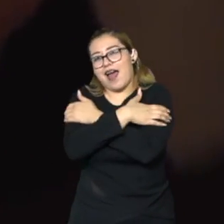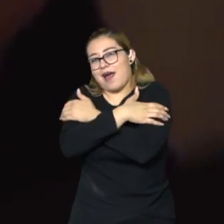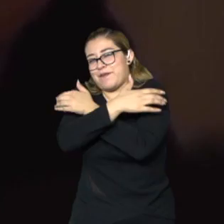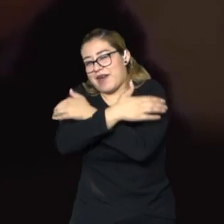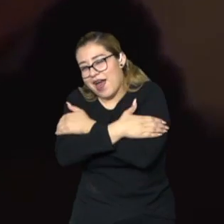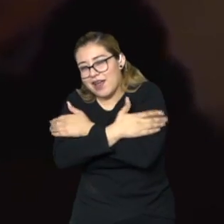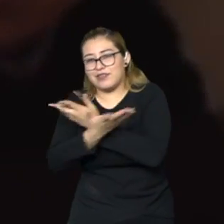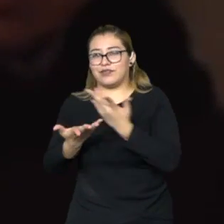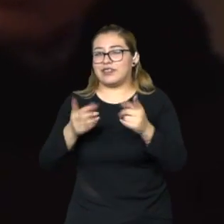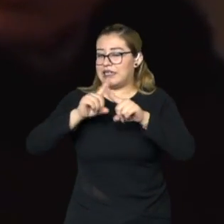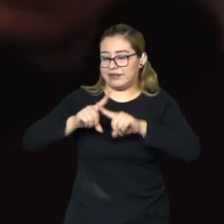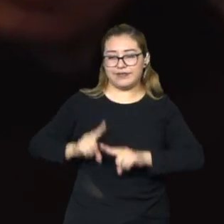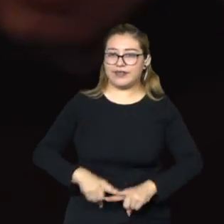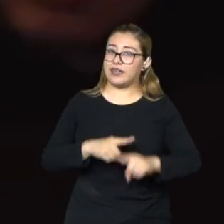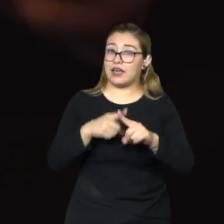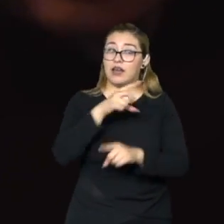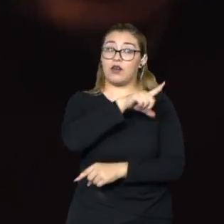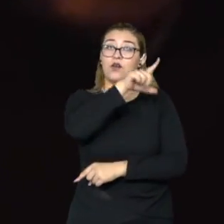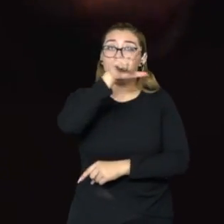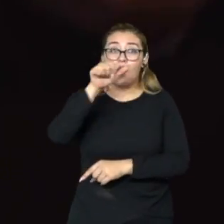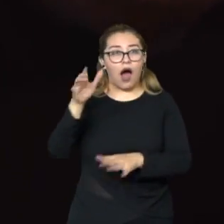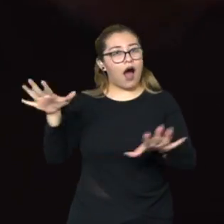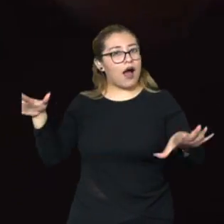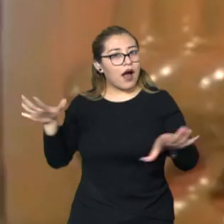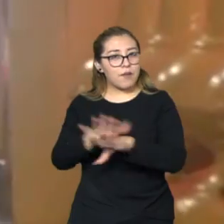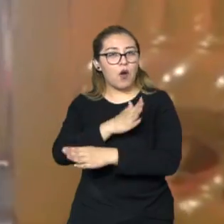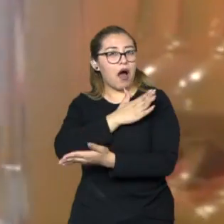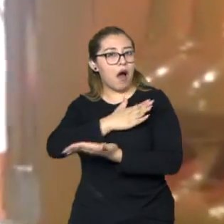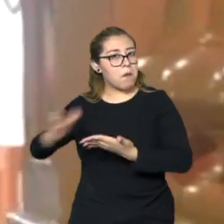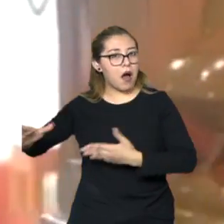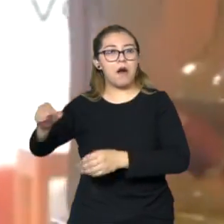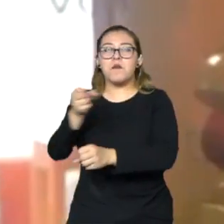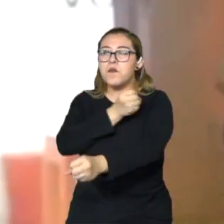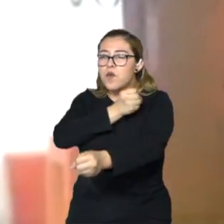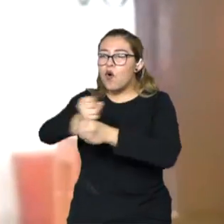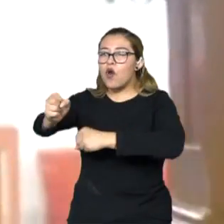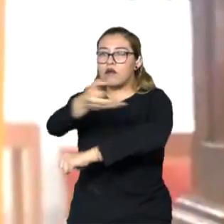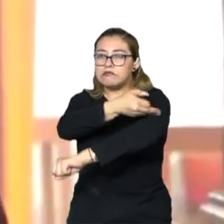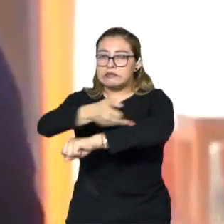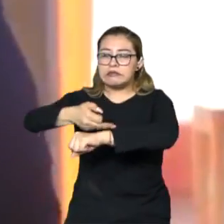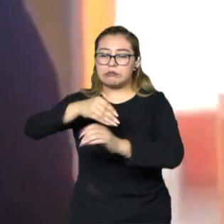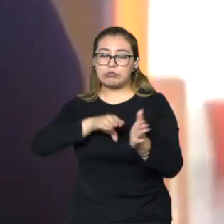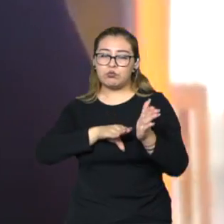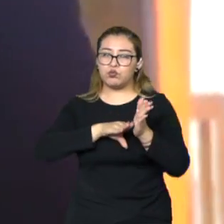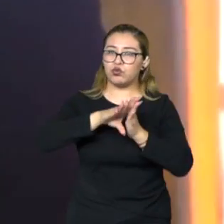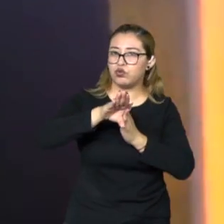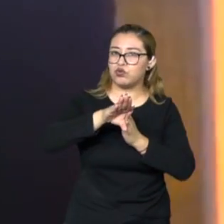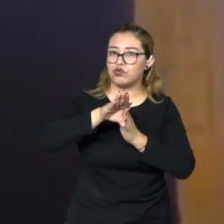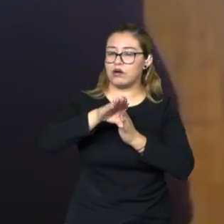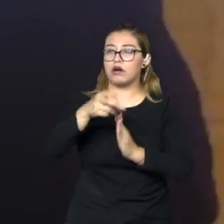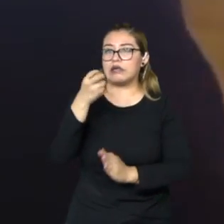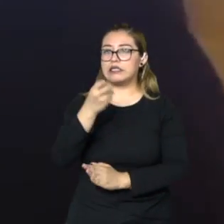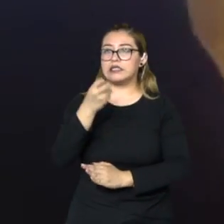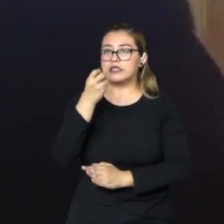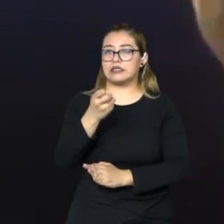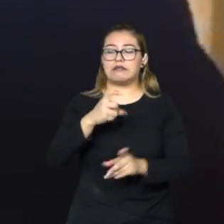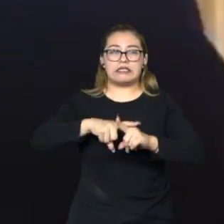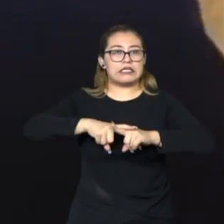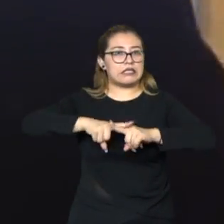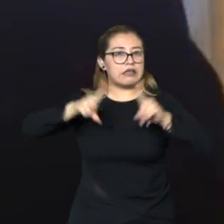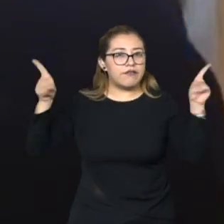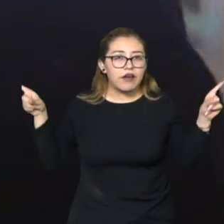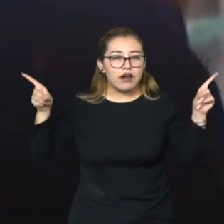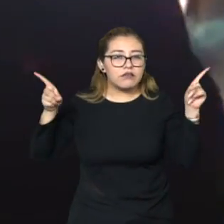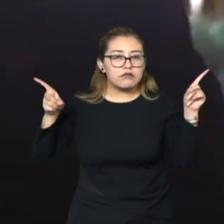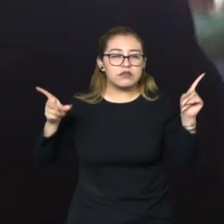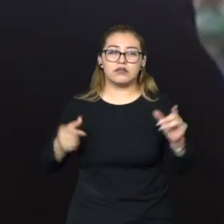el otro, la violencia familiar que también incrementó. O sea, este contraste de hechos,